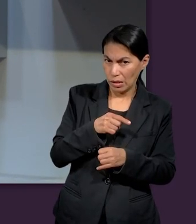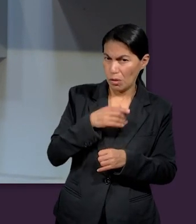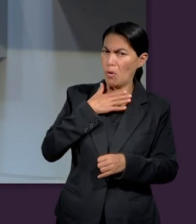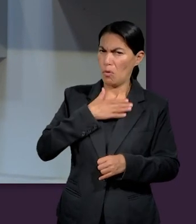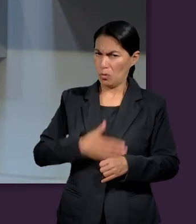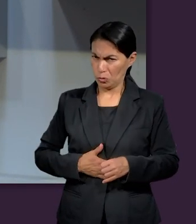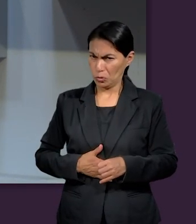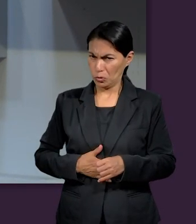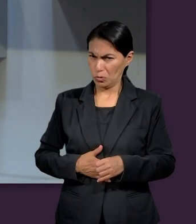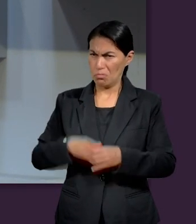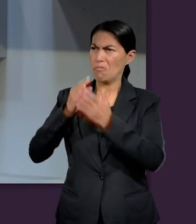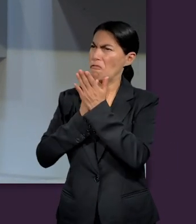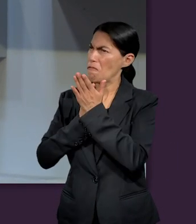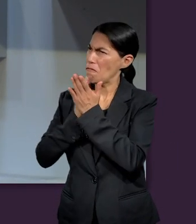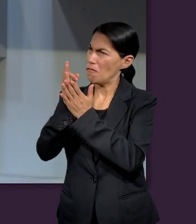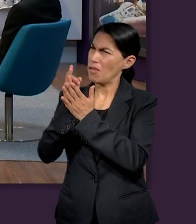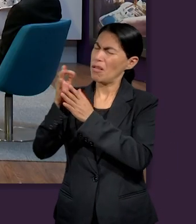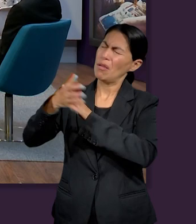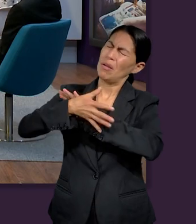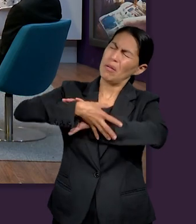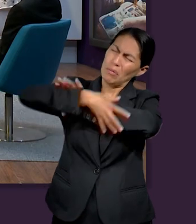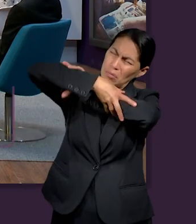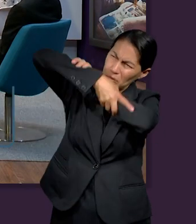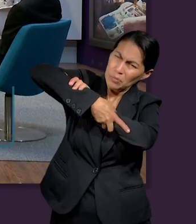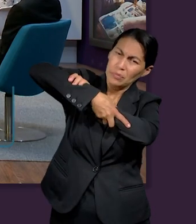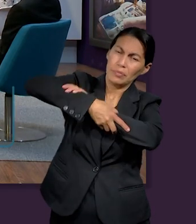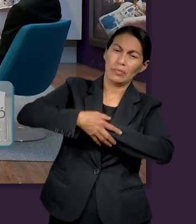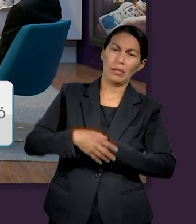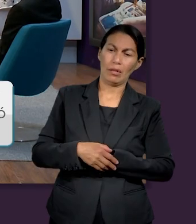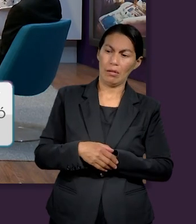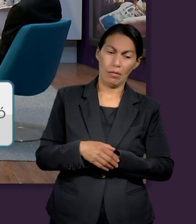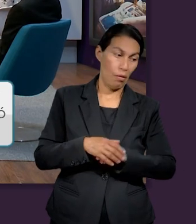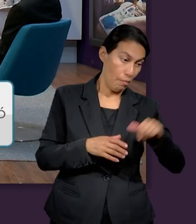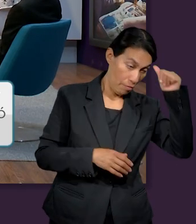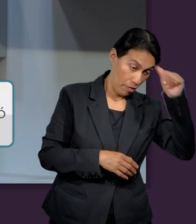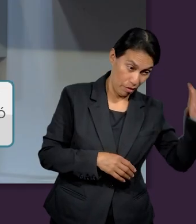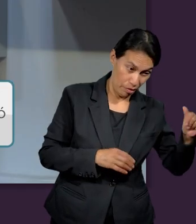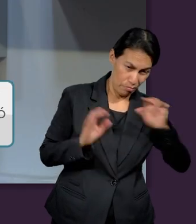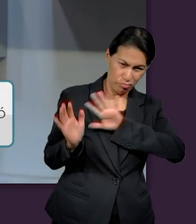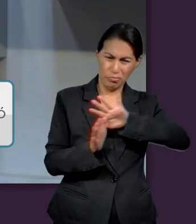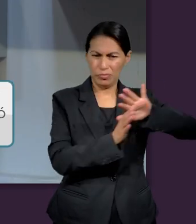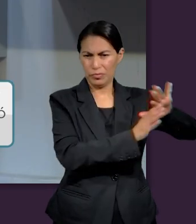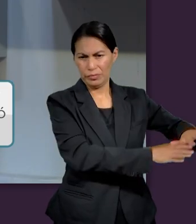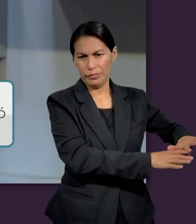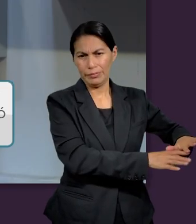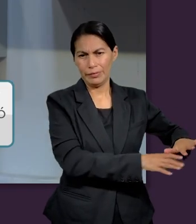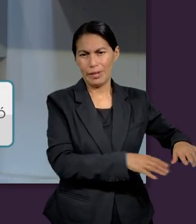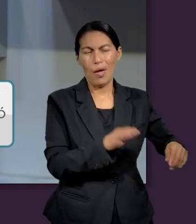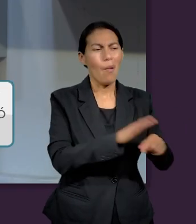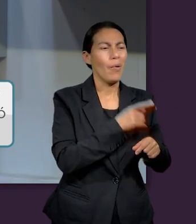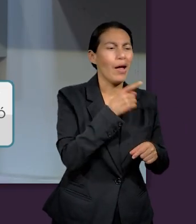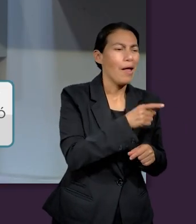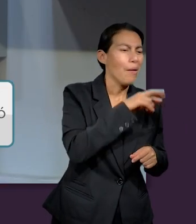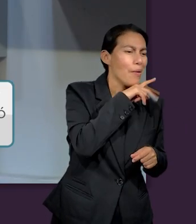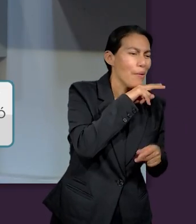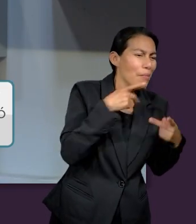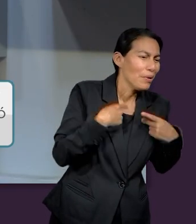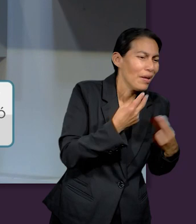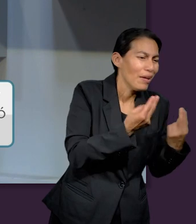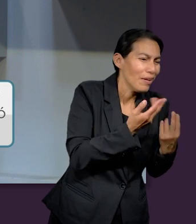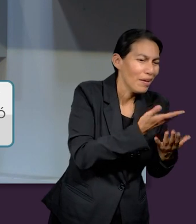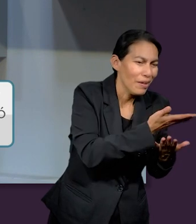razón por la que él era justo y recto temeroso de Dios apartado del mal era porque él se preocupaba por los más